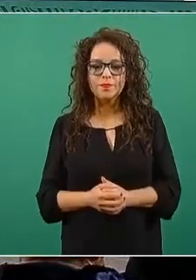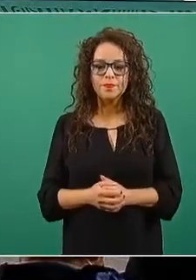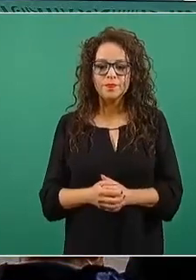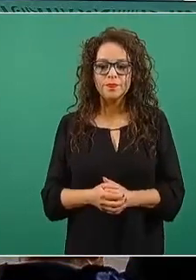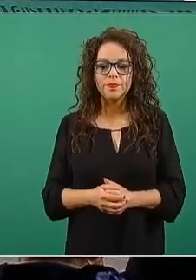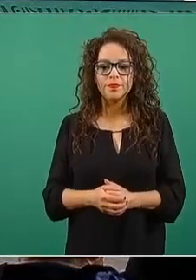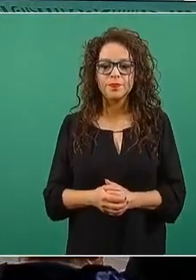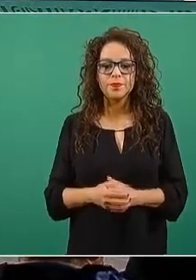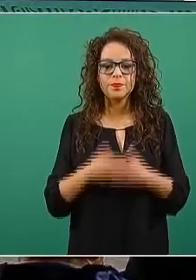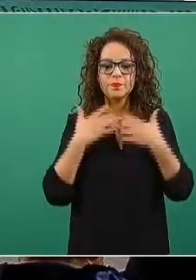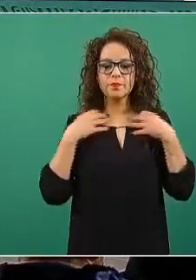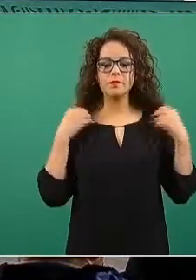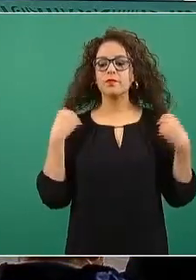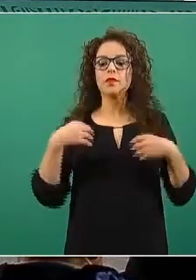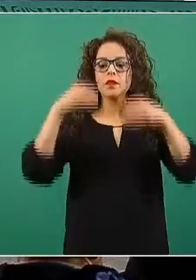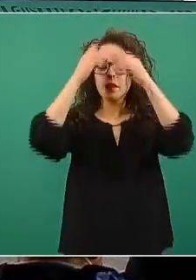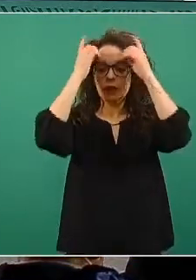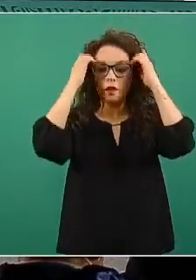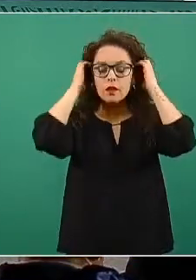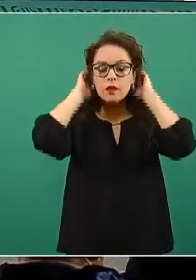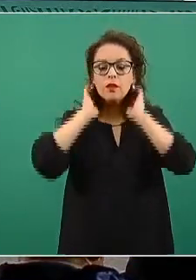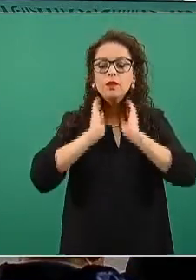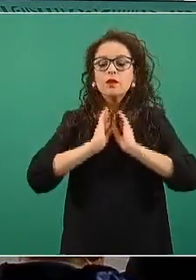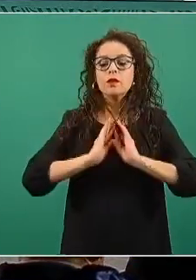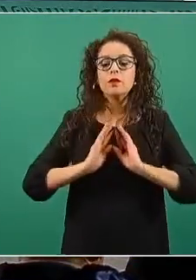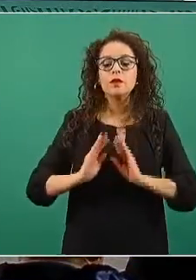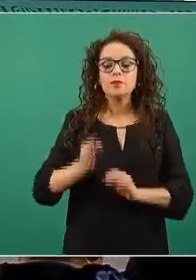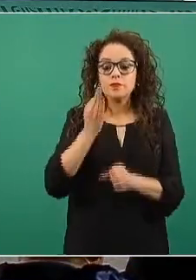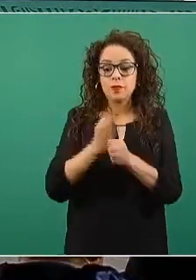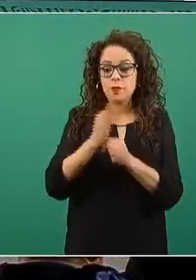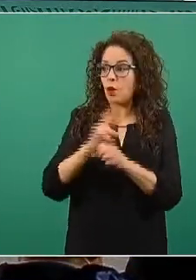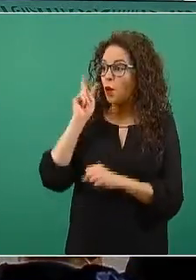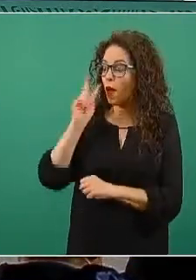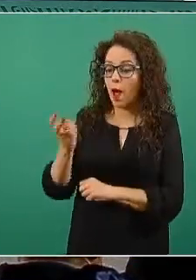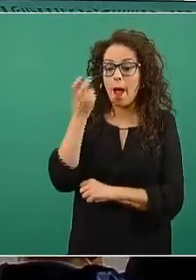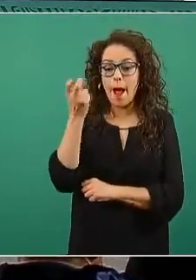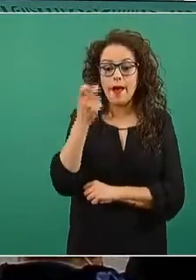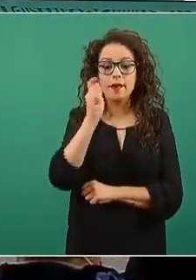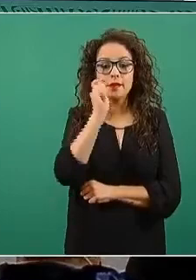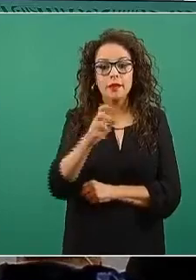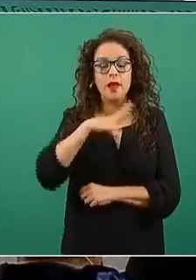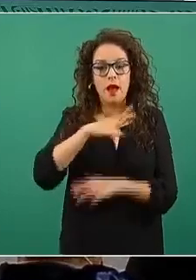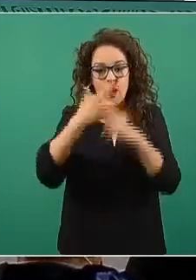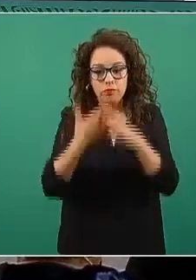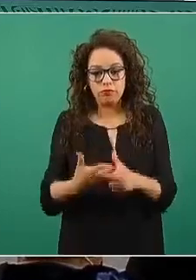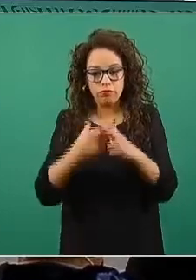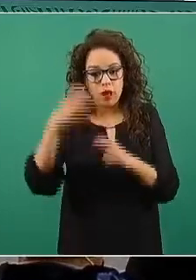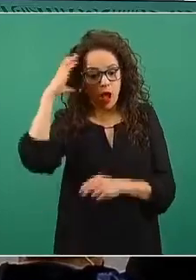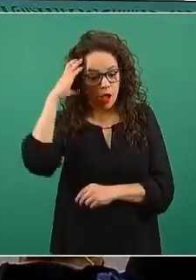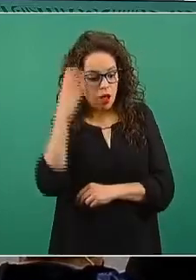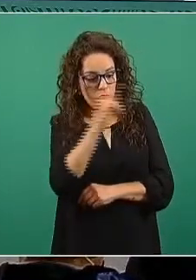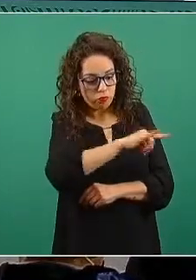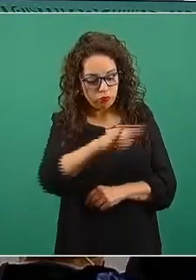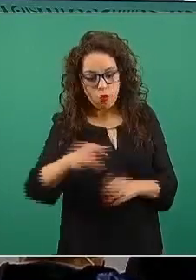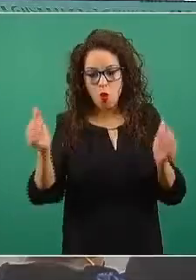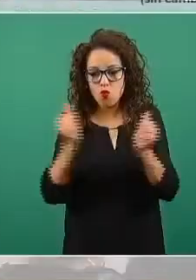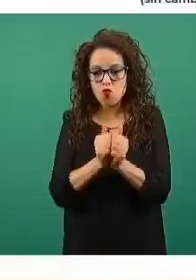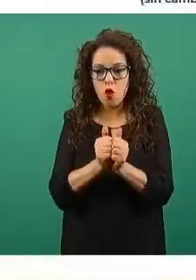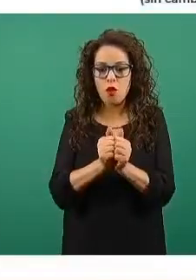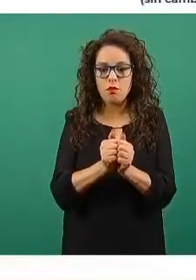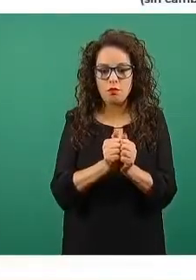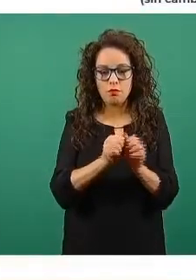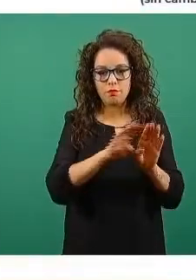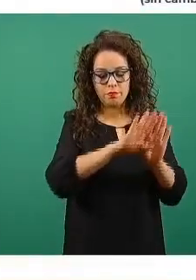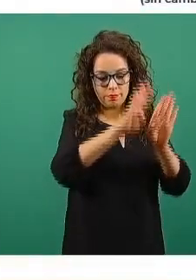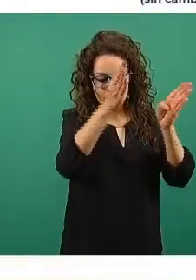Y estas son la disponibilidad de camas con ventilador. Tenemos una entidad federativa con más del 70